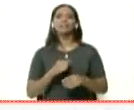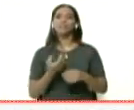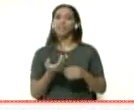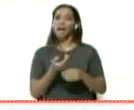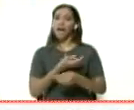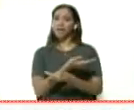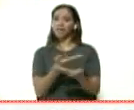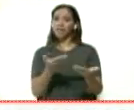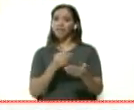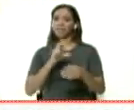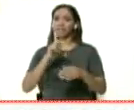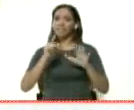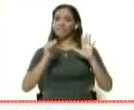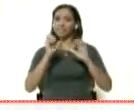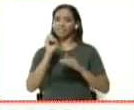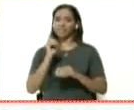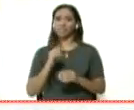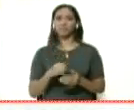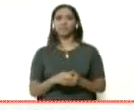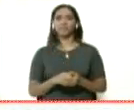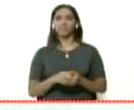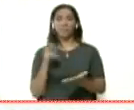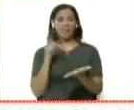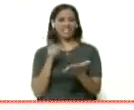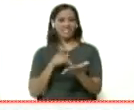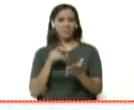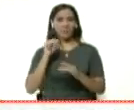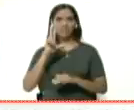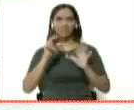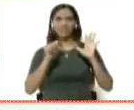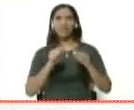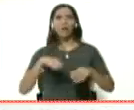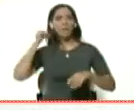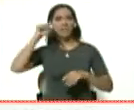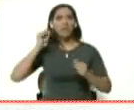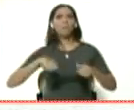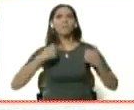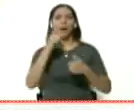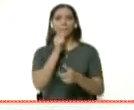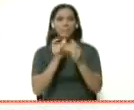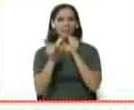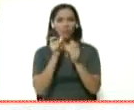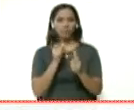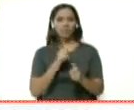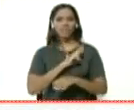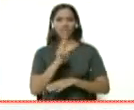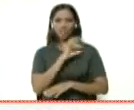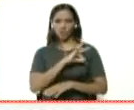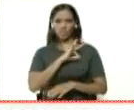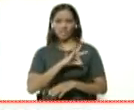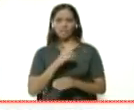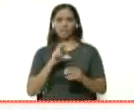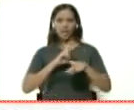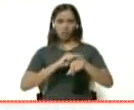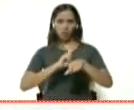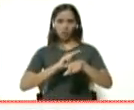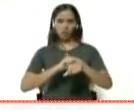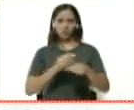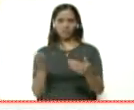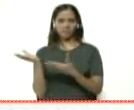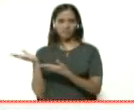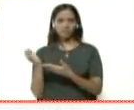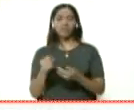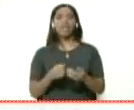en directo. Participa en 360 Video, más preguntas en nuestras redes sociales para el doctor Carlos Alvarado.